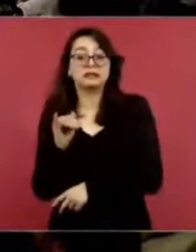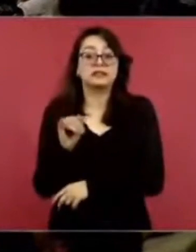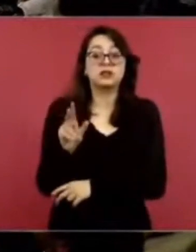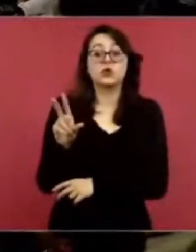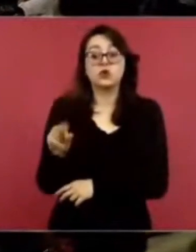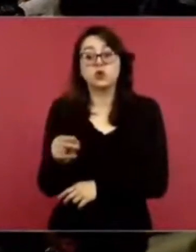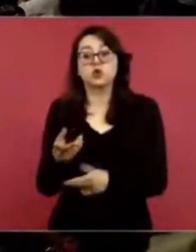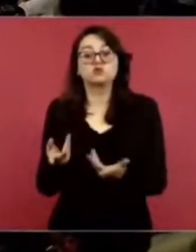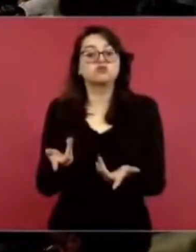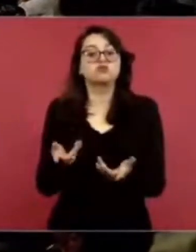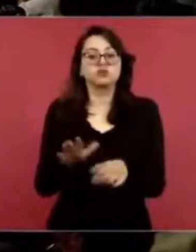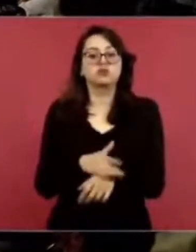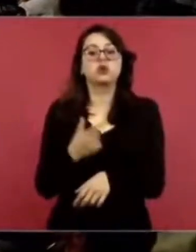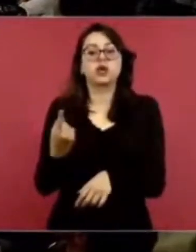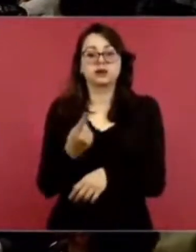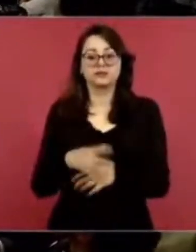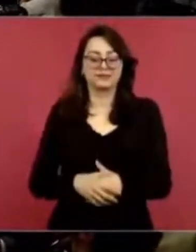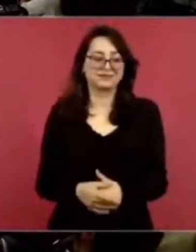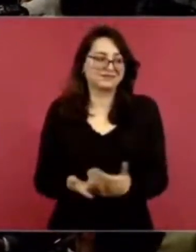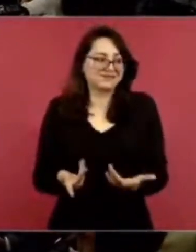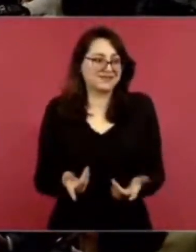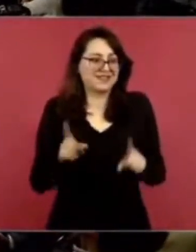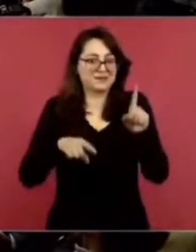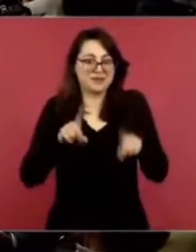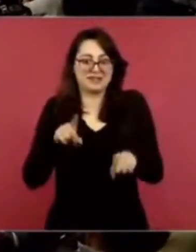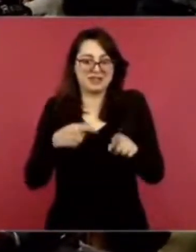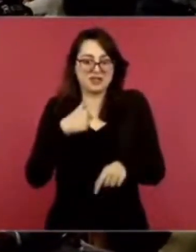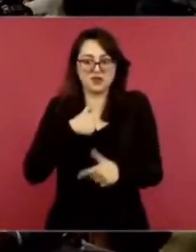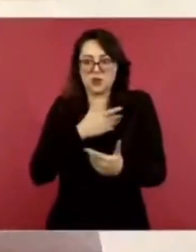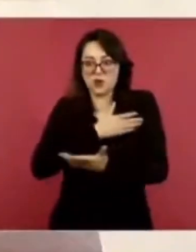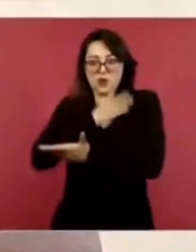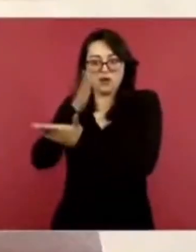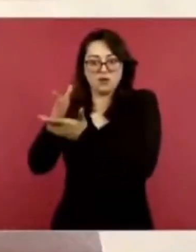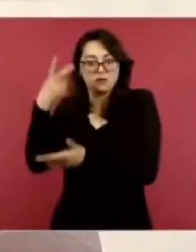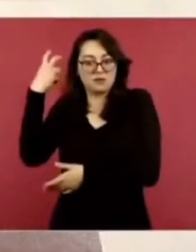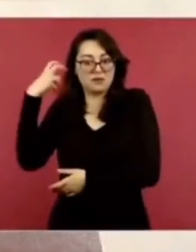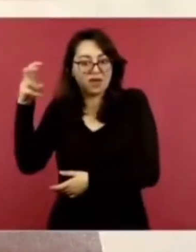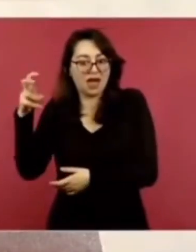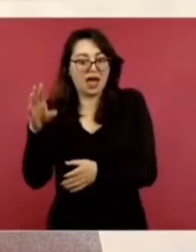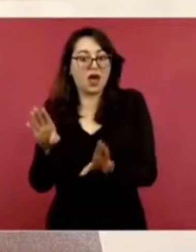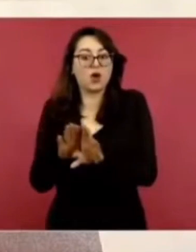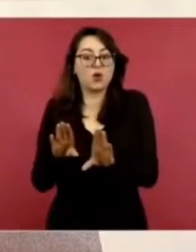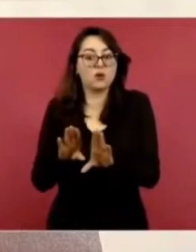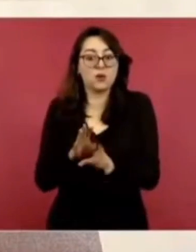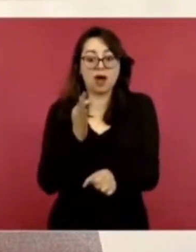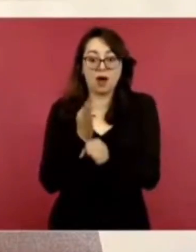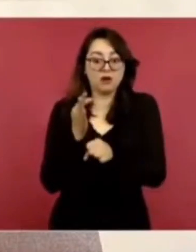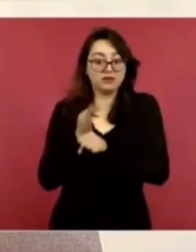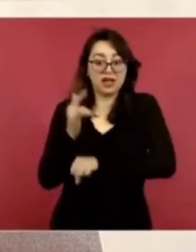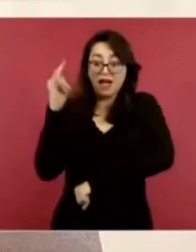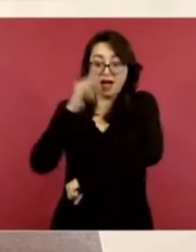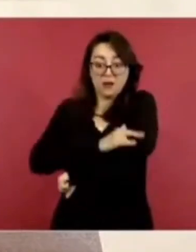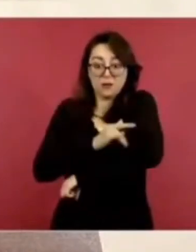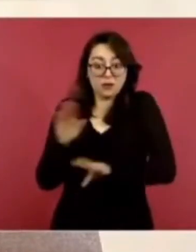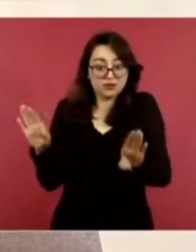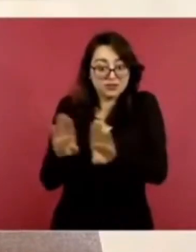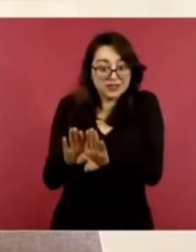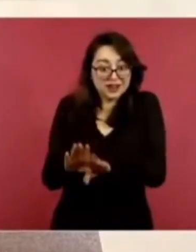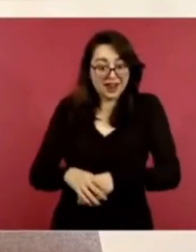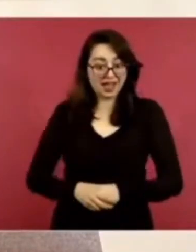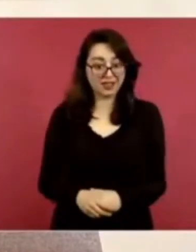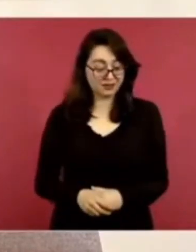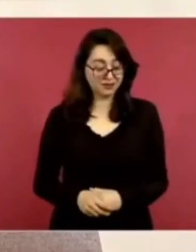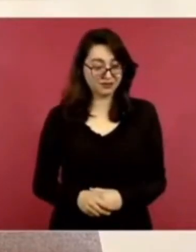De cómo llegamos. Porque los aeropuertos, por ejemplo, el aeropuerto